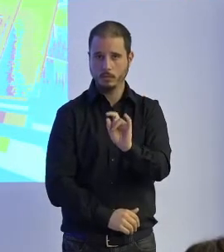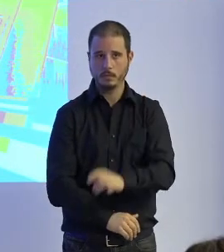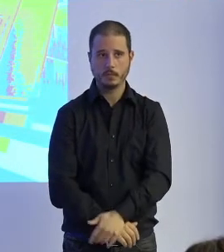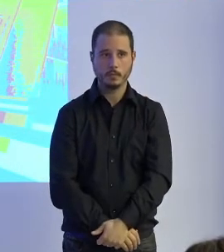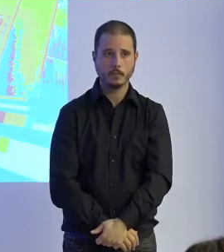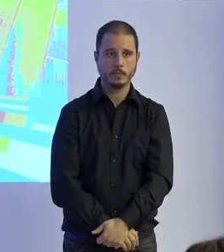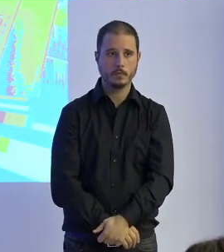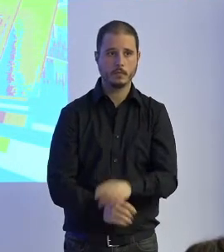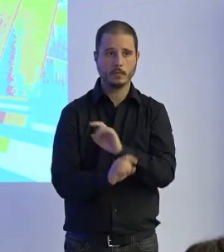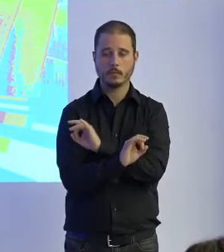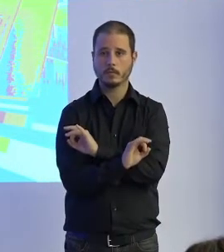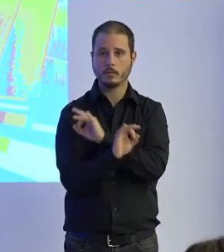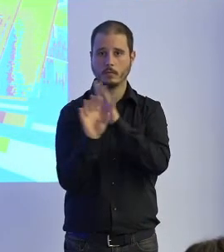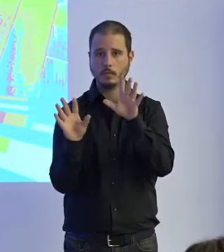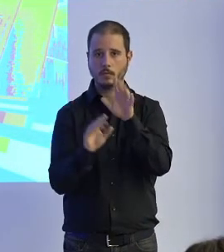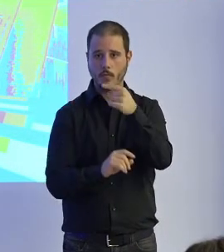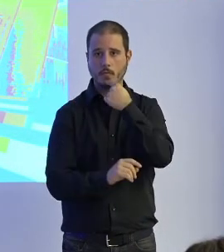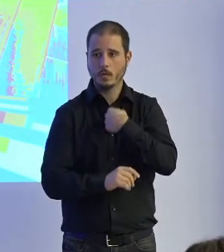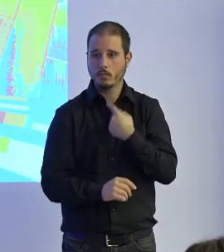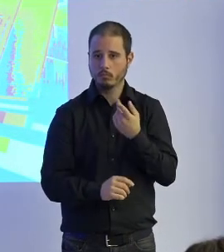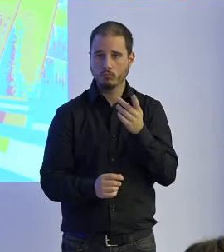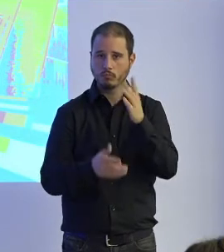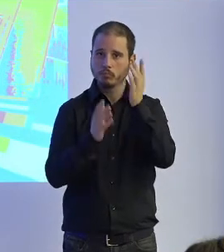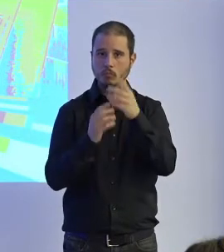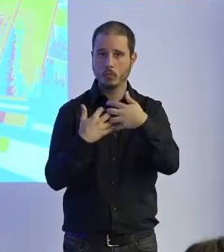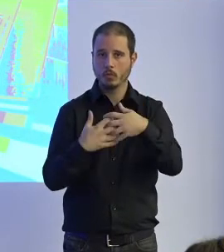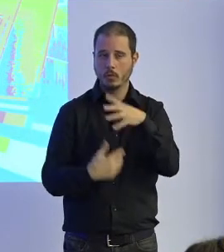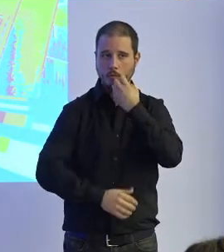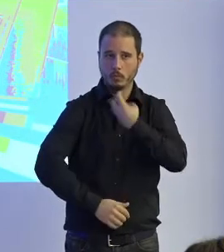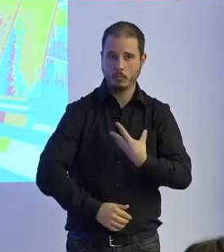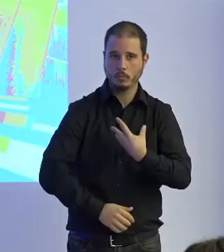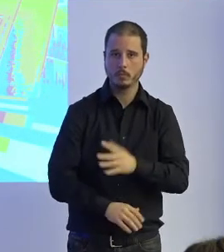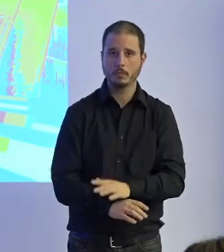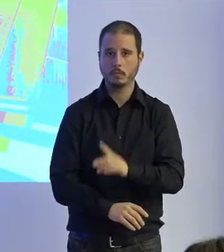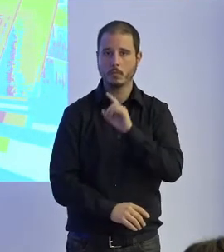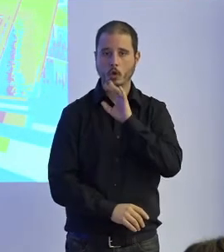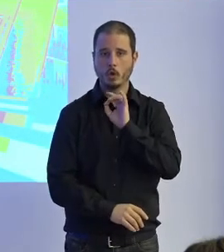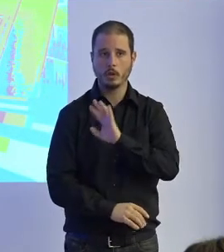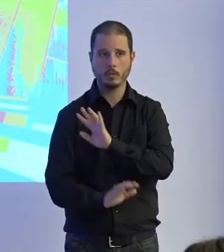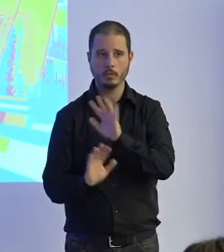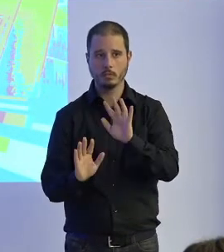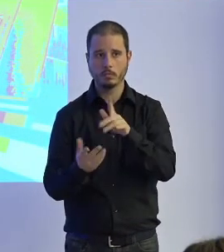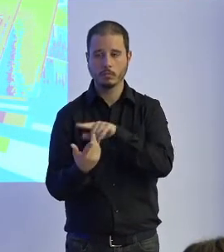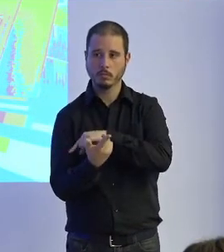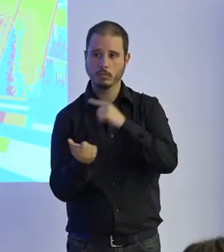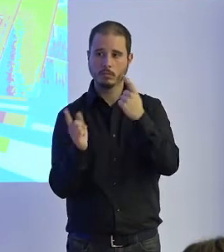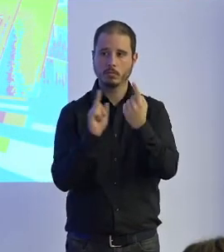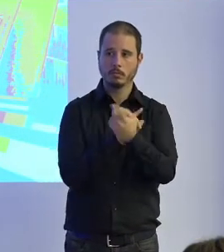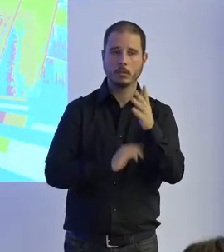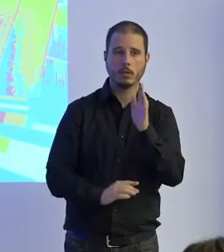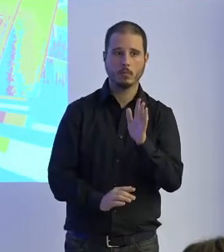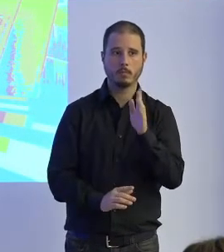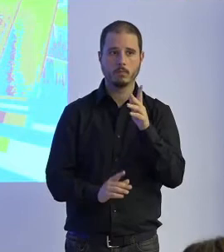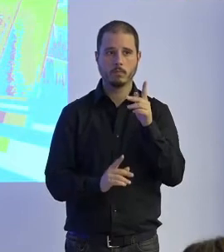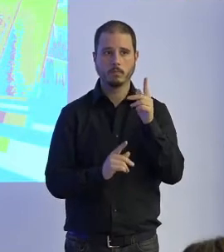claro nos dicen de que están contentos claro nosotros dicen pero tenés que un poco validarlo contra métricas